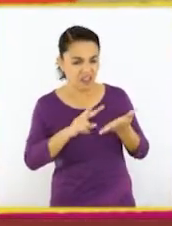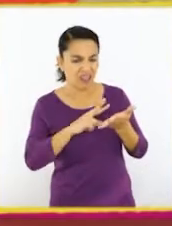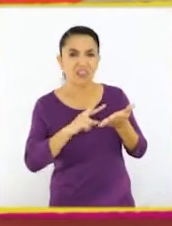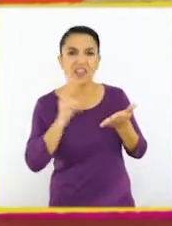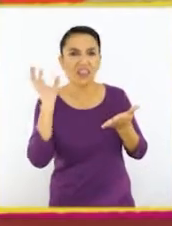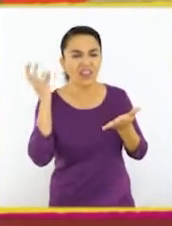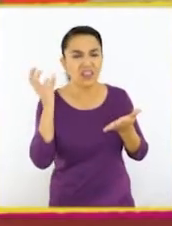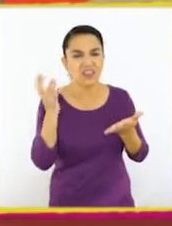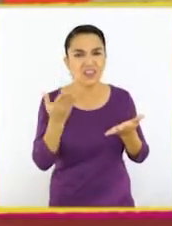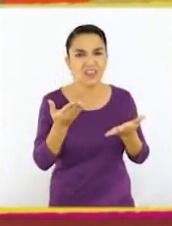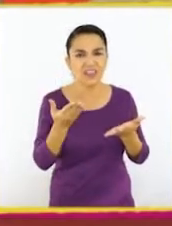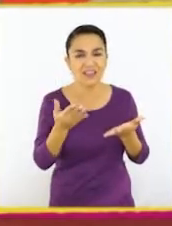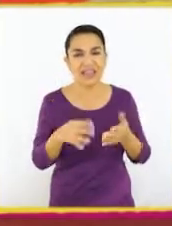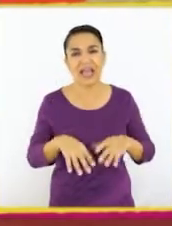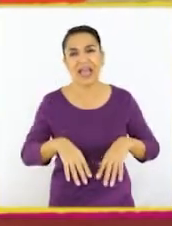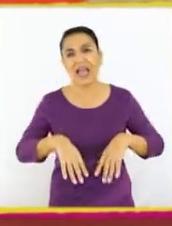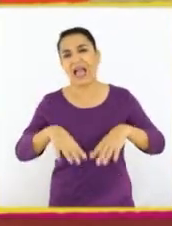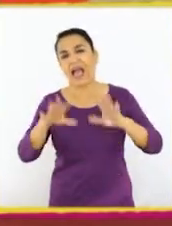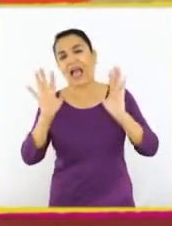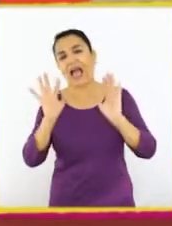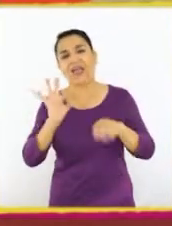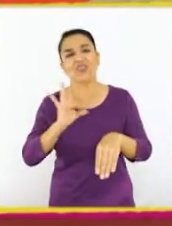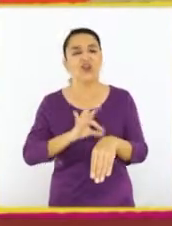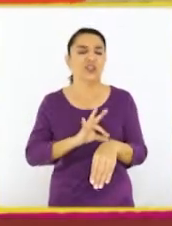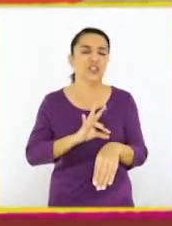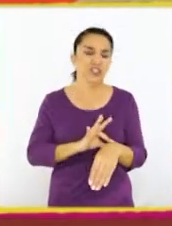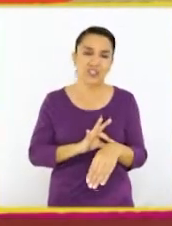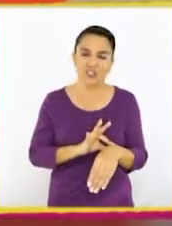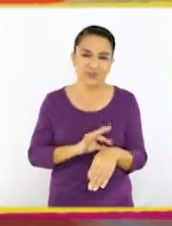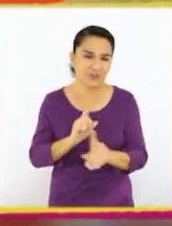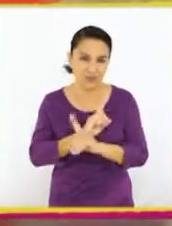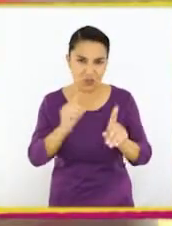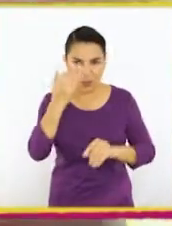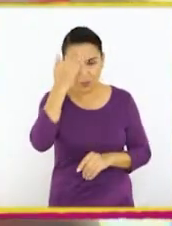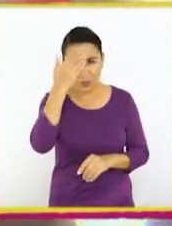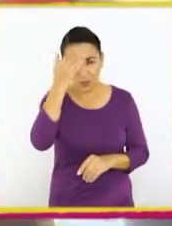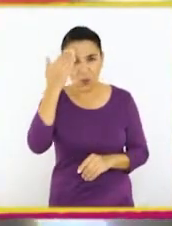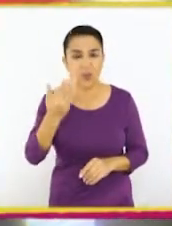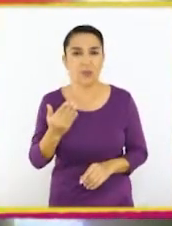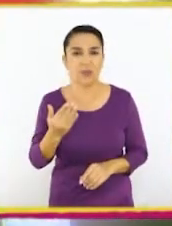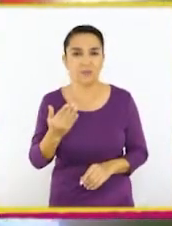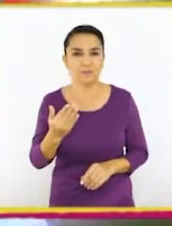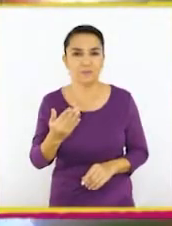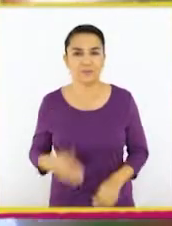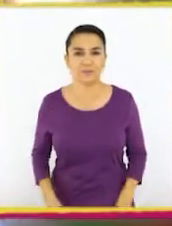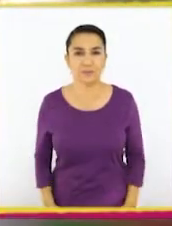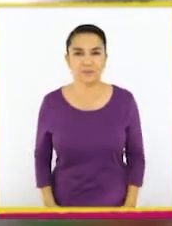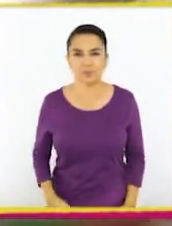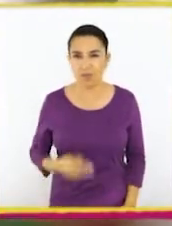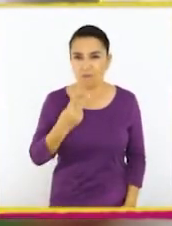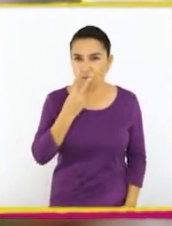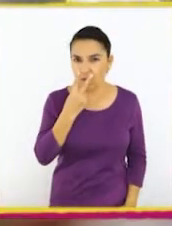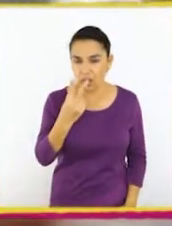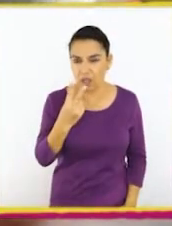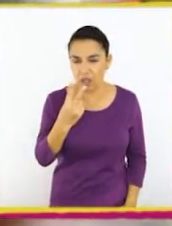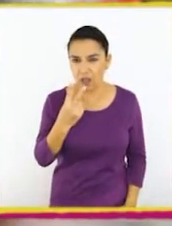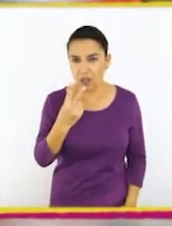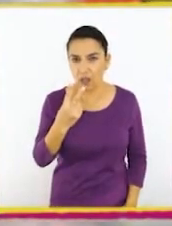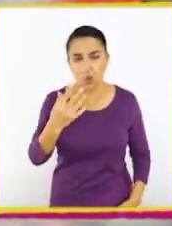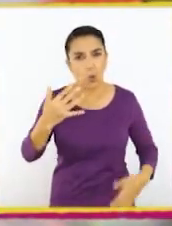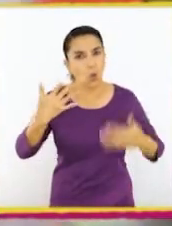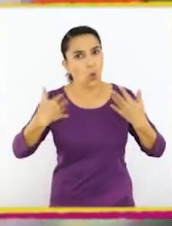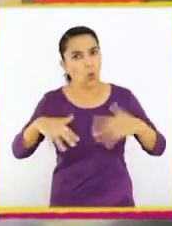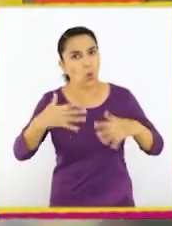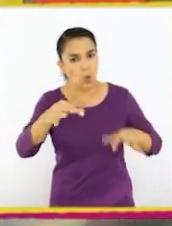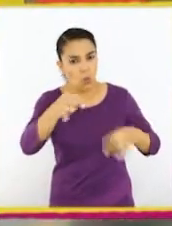letra. ¡Ay, estos médicos! No te preocupes. A ver... ¡Uh, pero